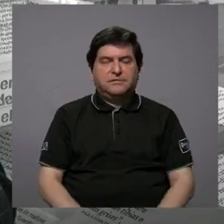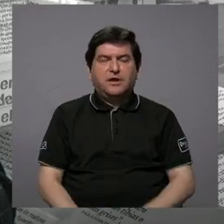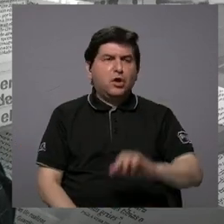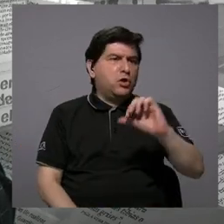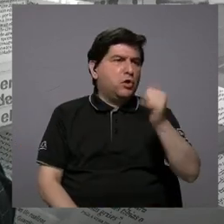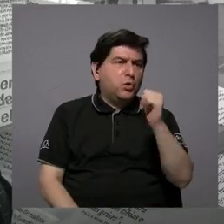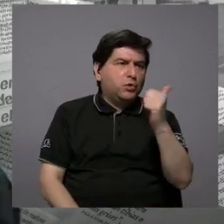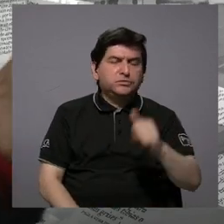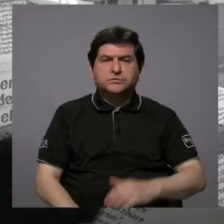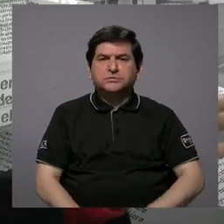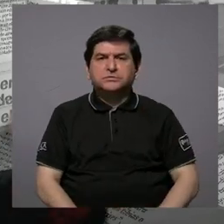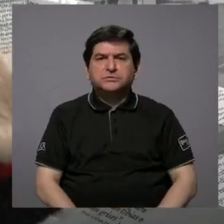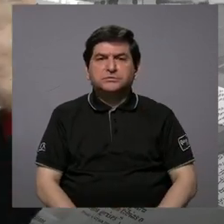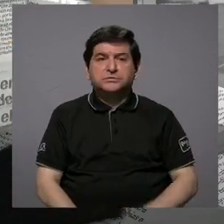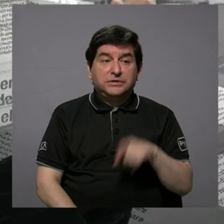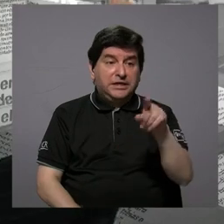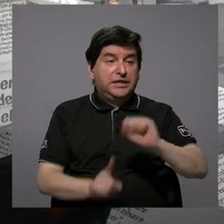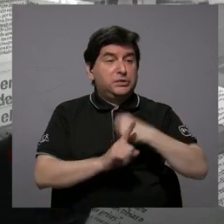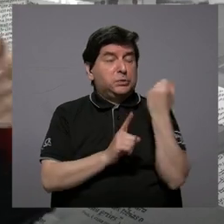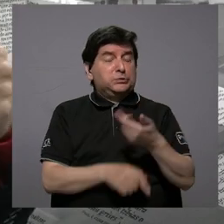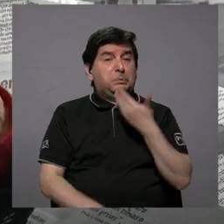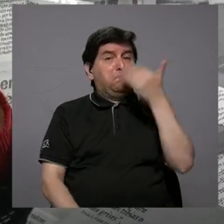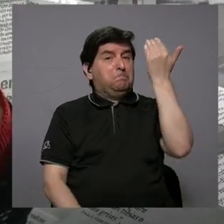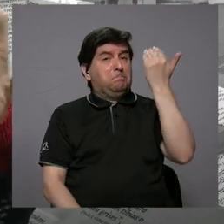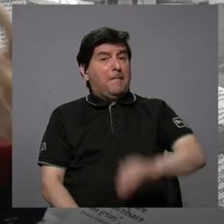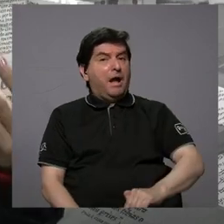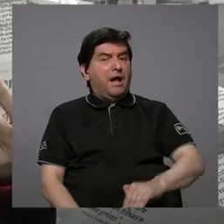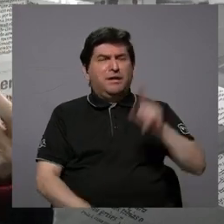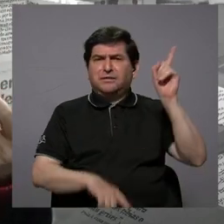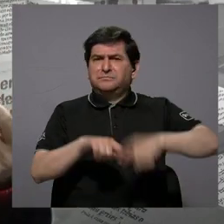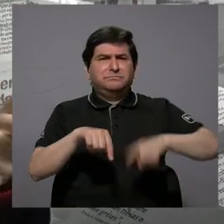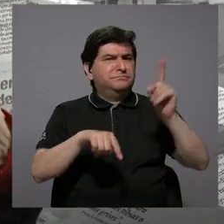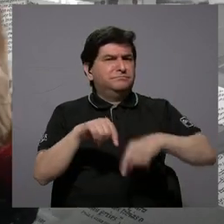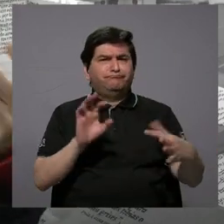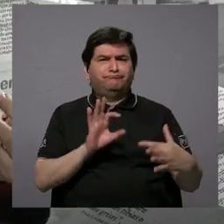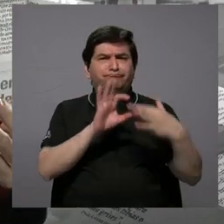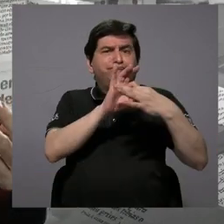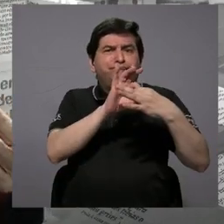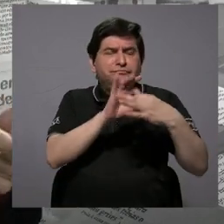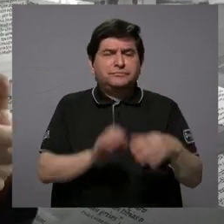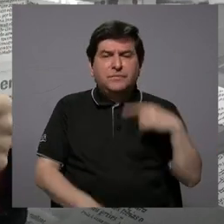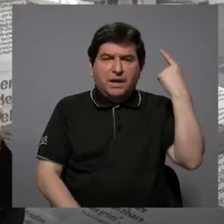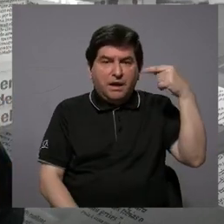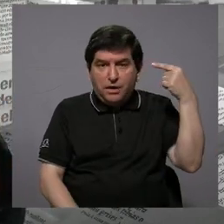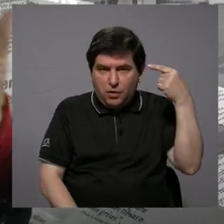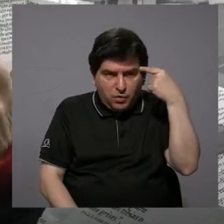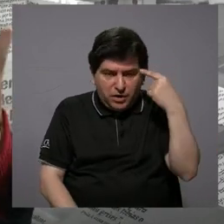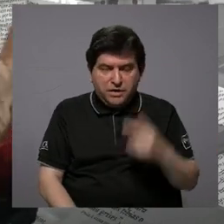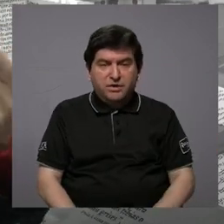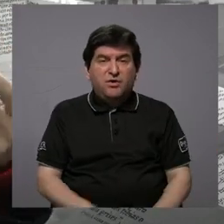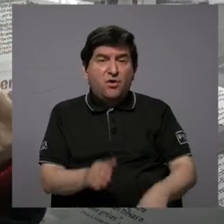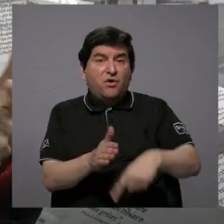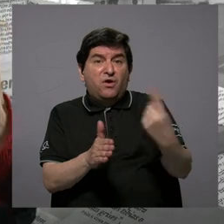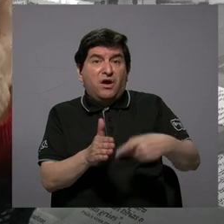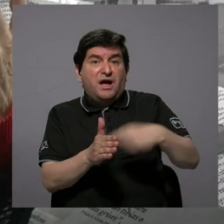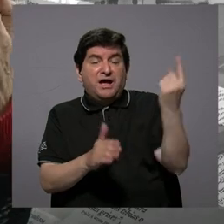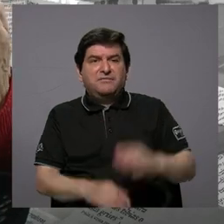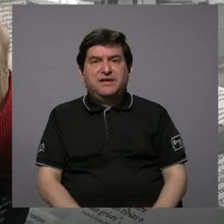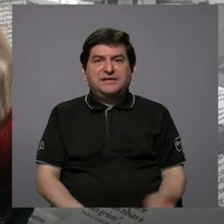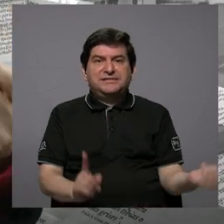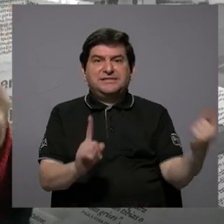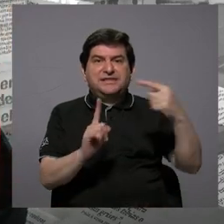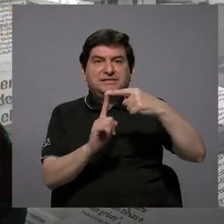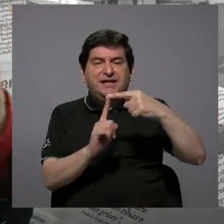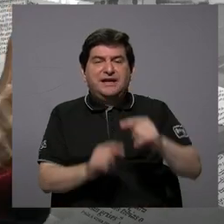etc., la pasaban mal porque no podían vincularse con el gobierno, y a veces inclusive hasta